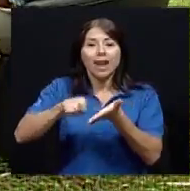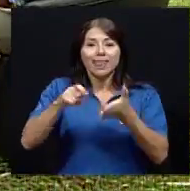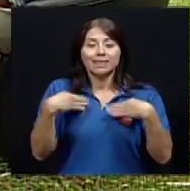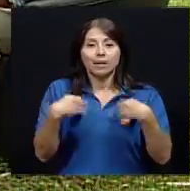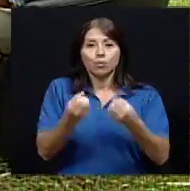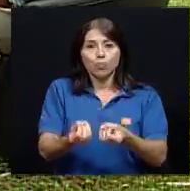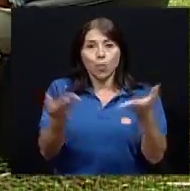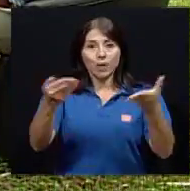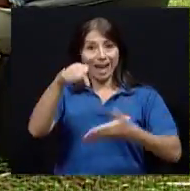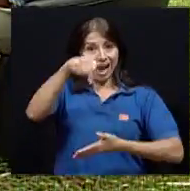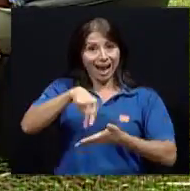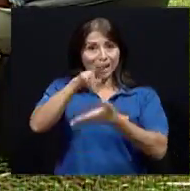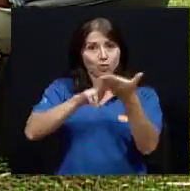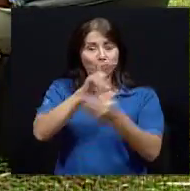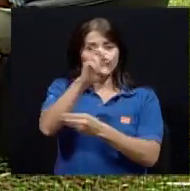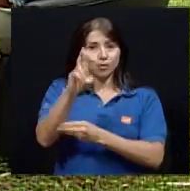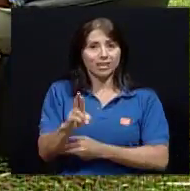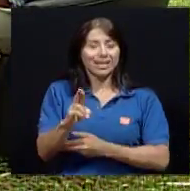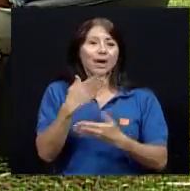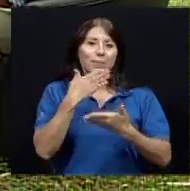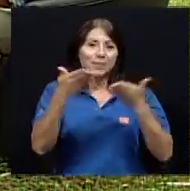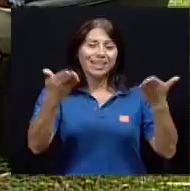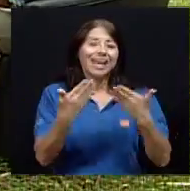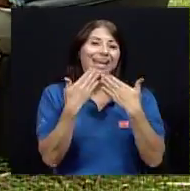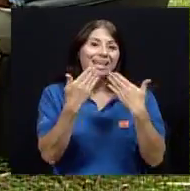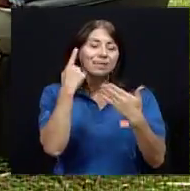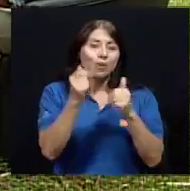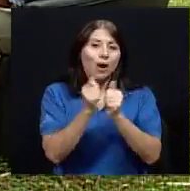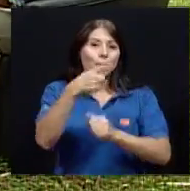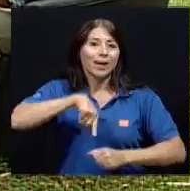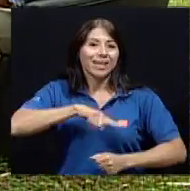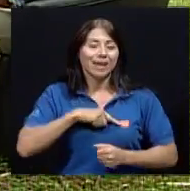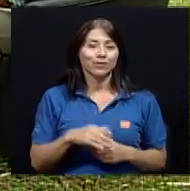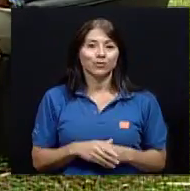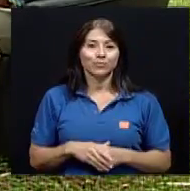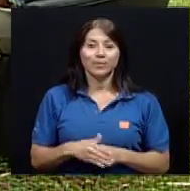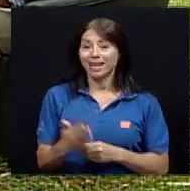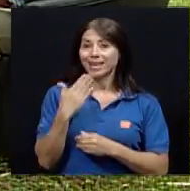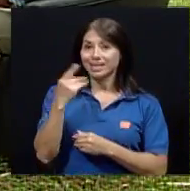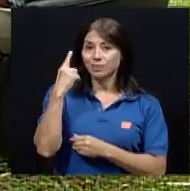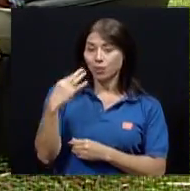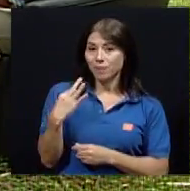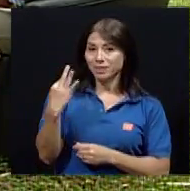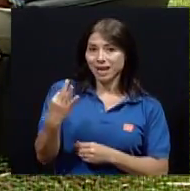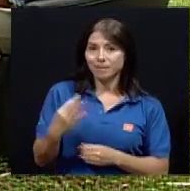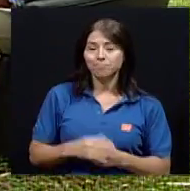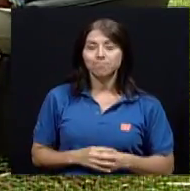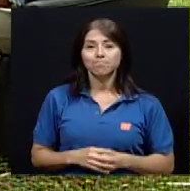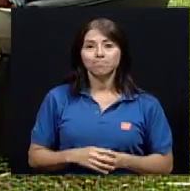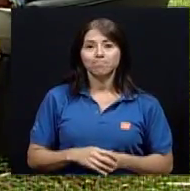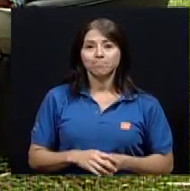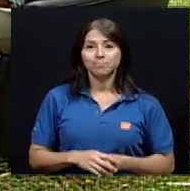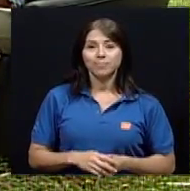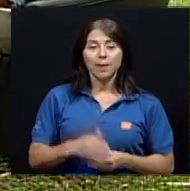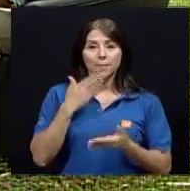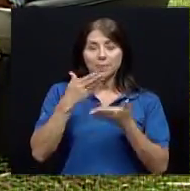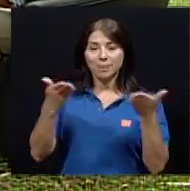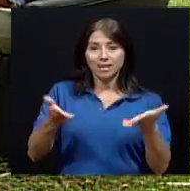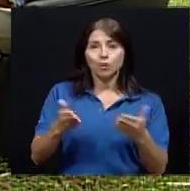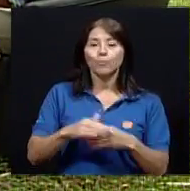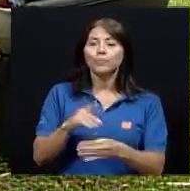le damos la bienvenida. Muchas gracias por acompañarnos, don Mauricio. Gracias por la invitación, más bien. Bienvenido. Doctor